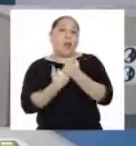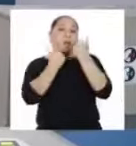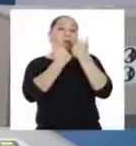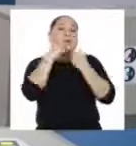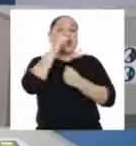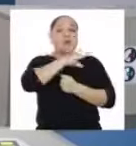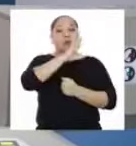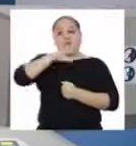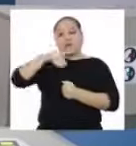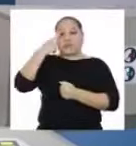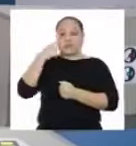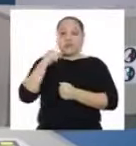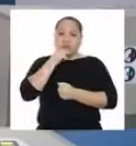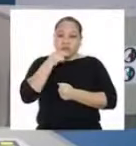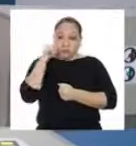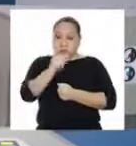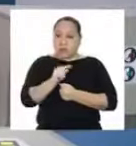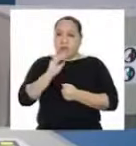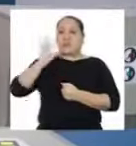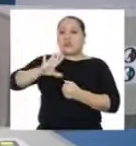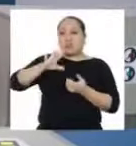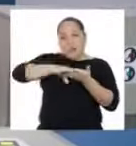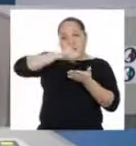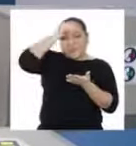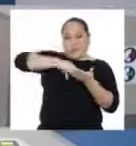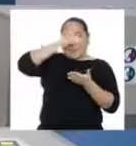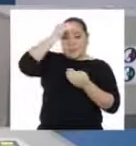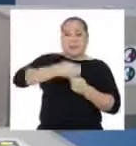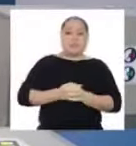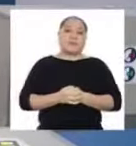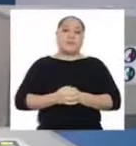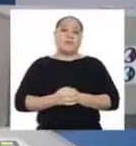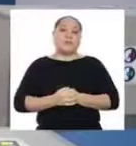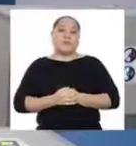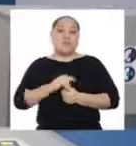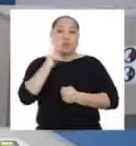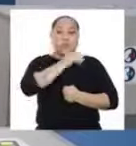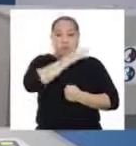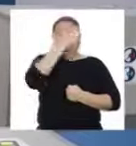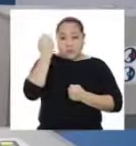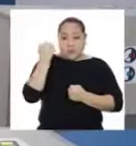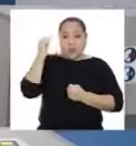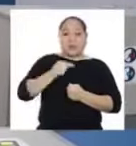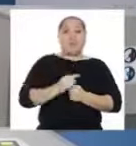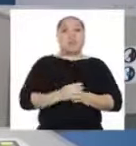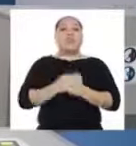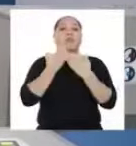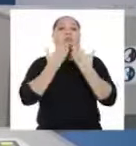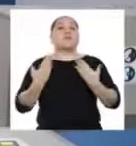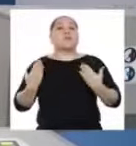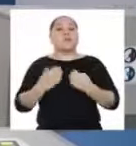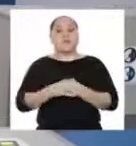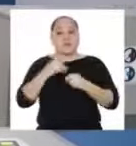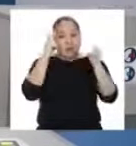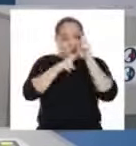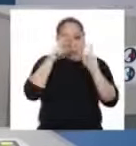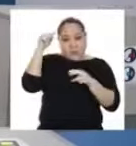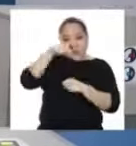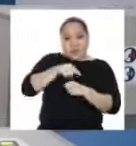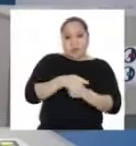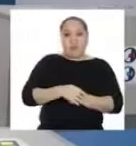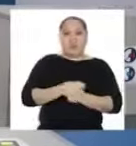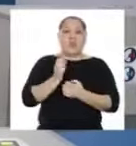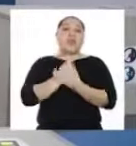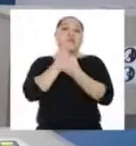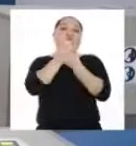para apoyar a nuestras niñas y niños en su aprendizaje. No olviden que las actividades que vemos